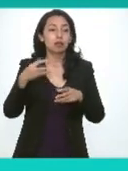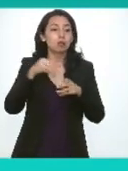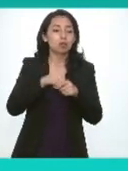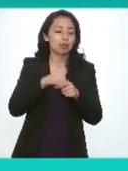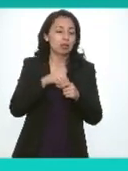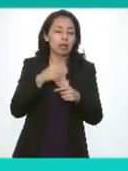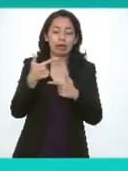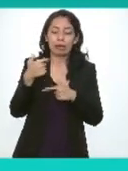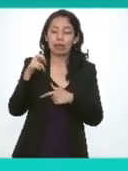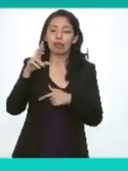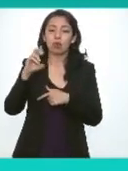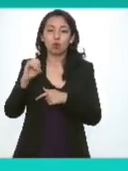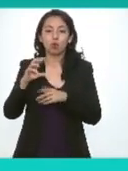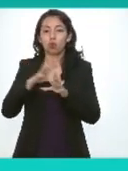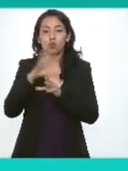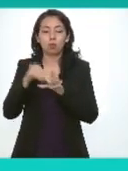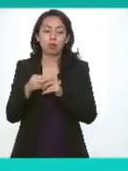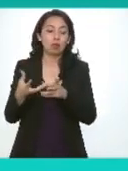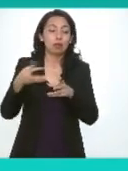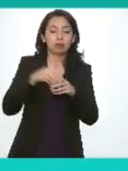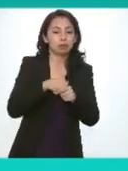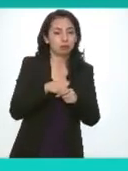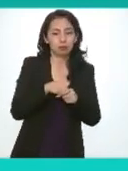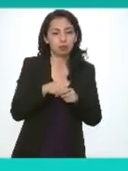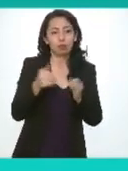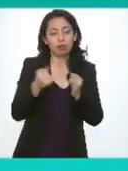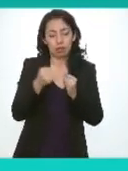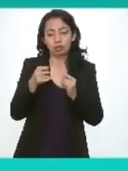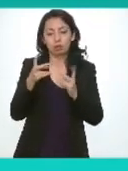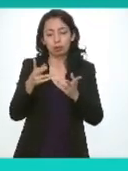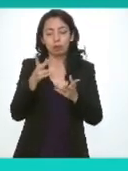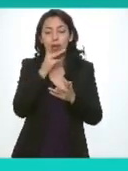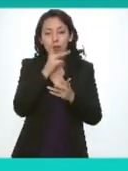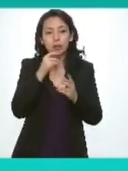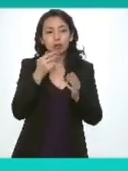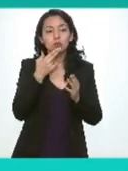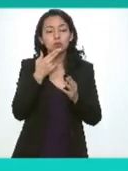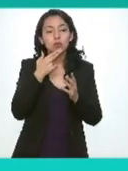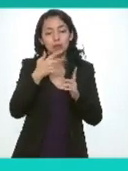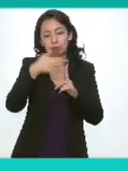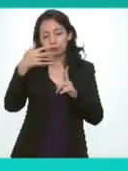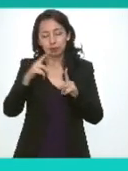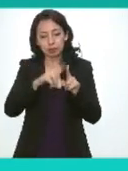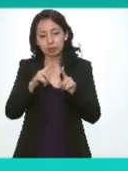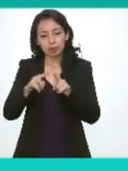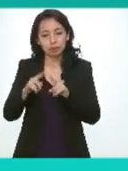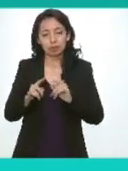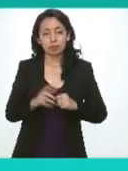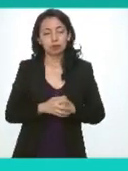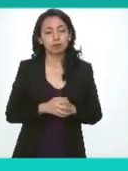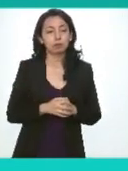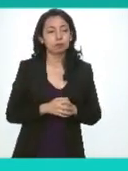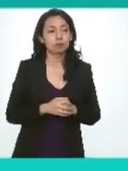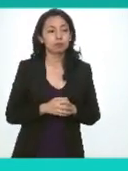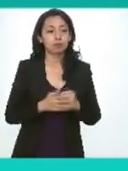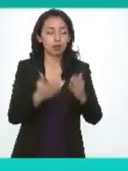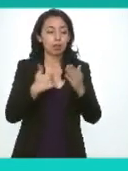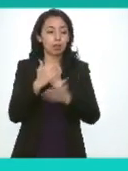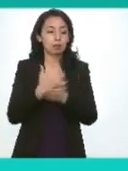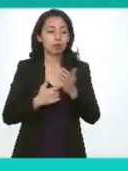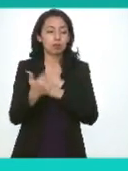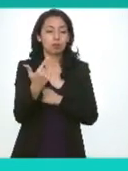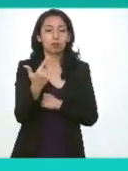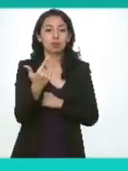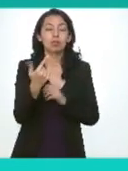género y manifiesta además la diversidad social asimismo en un siguiente capítulo se habla ya